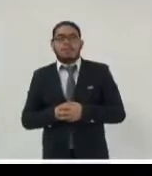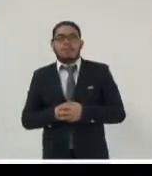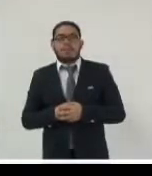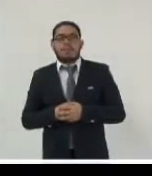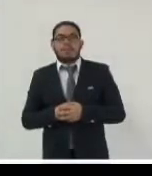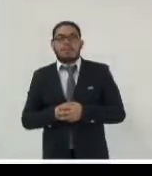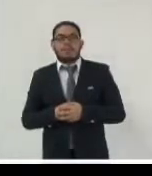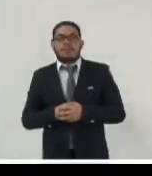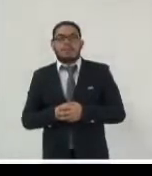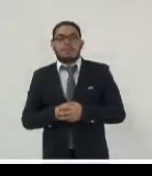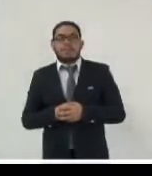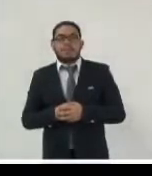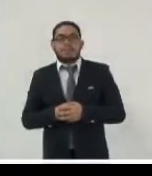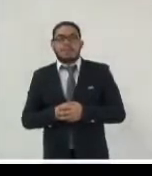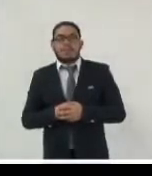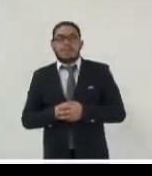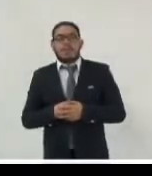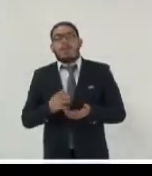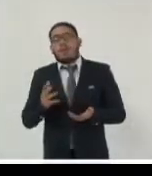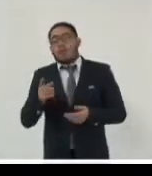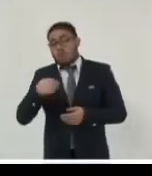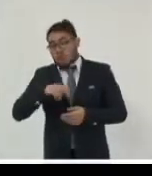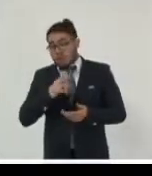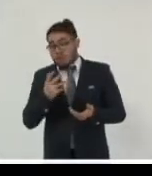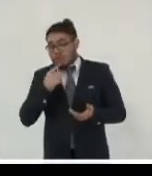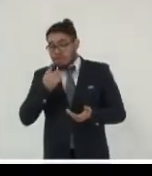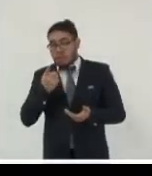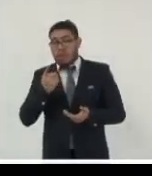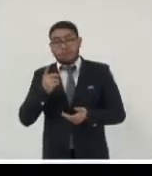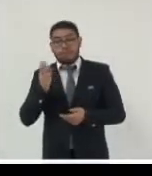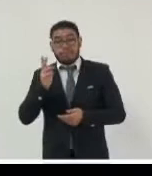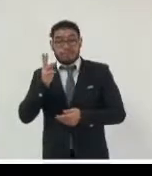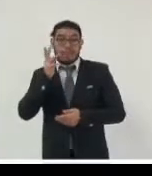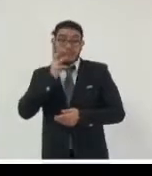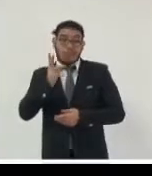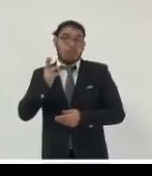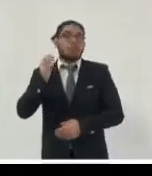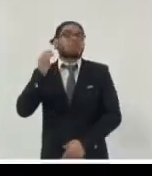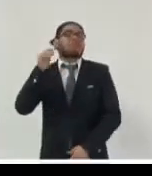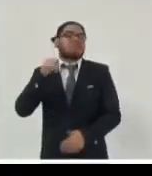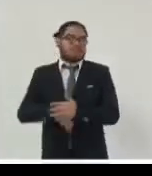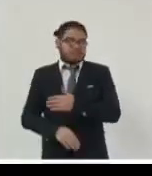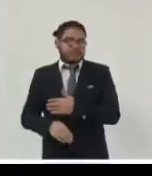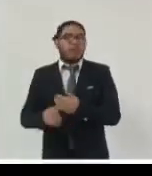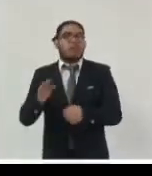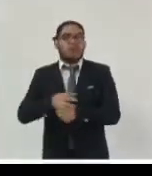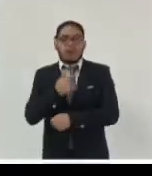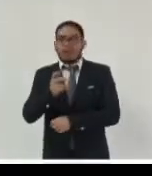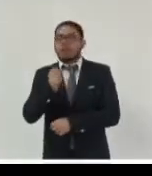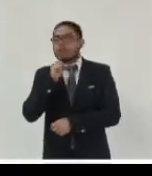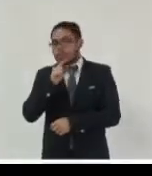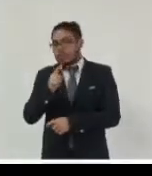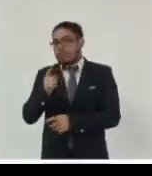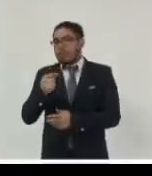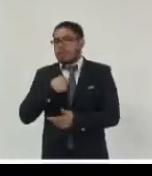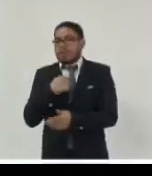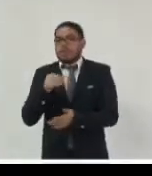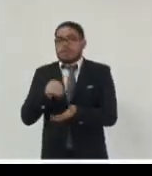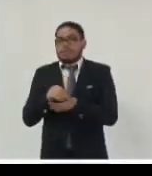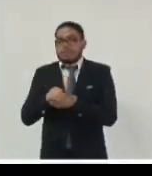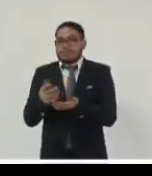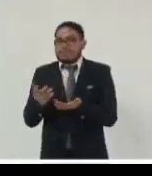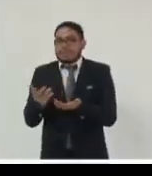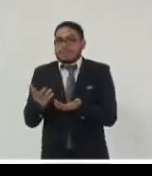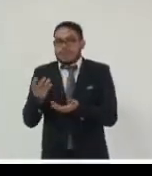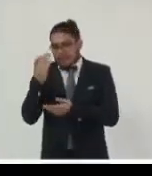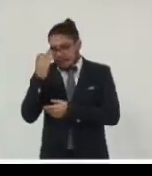mal fracaso ¿qué va al fracaso? la posibilidad de mantener en el tiempo datos ya documentos pero datos